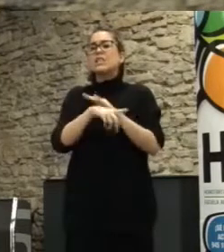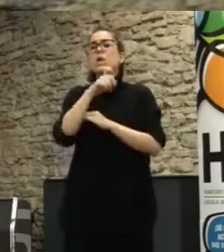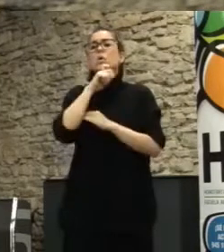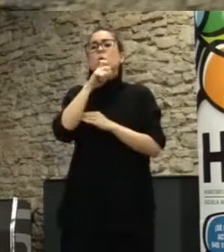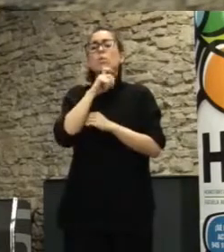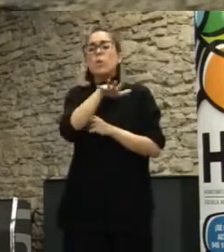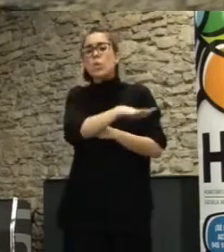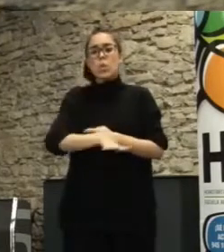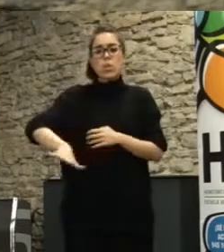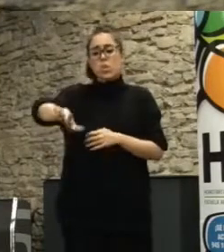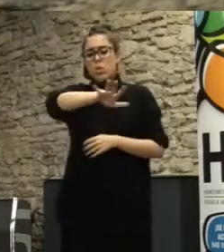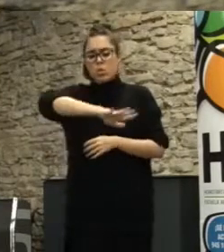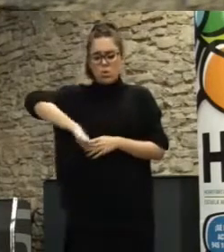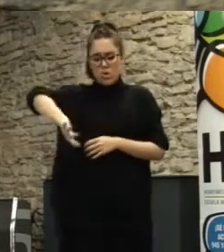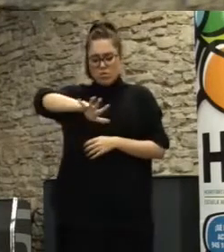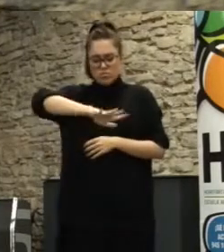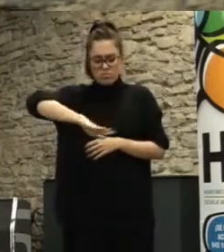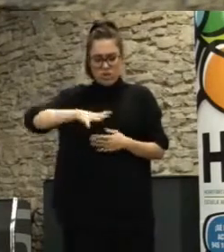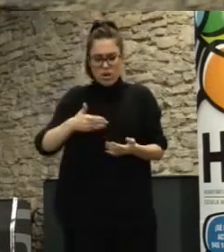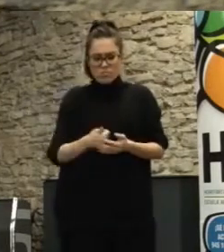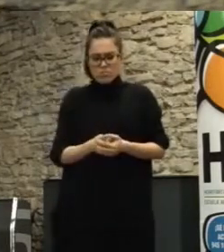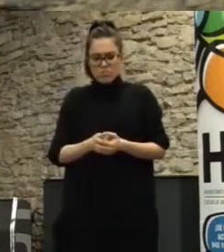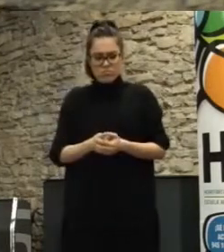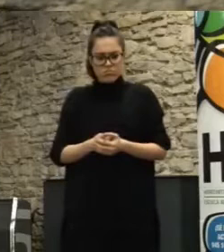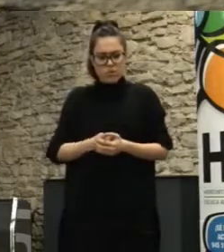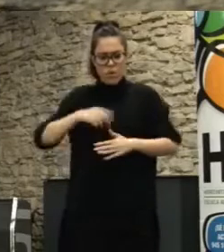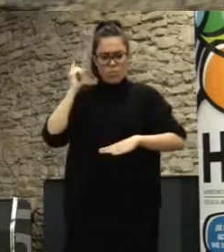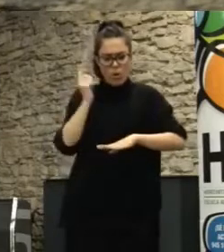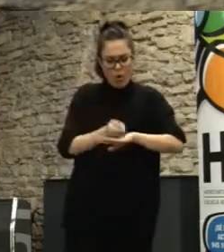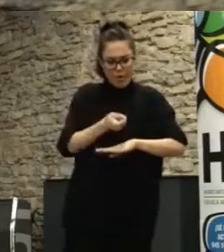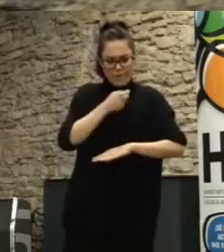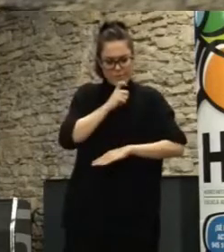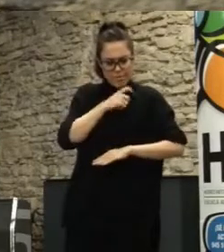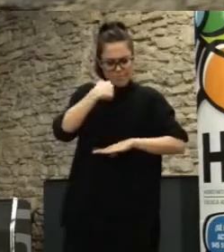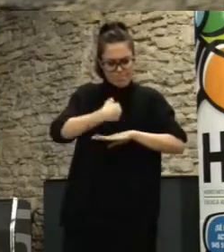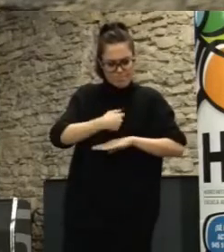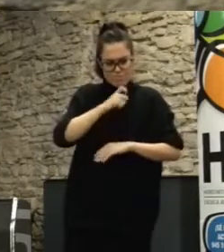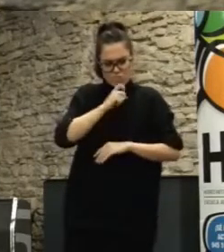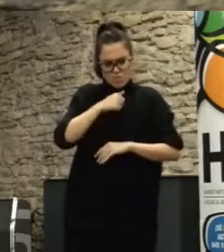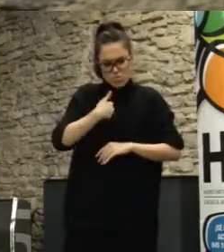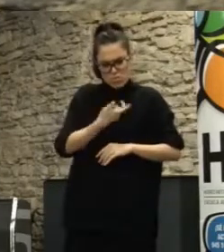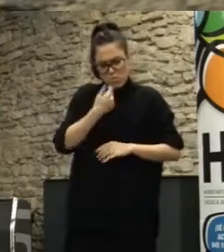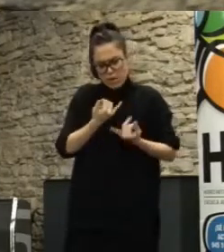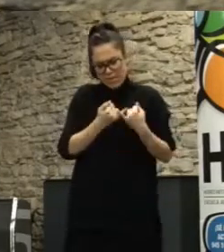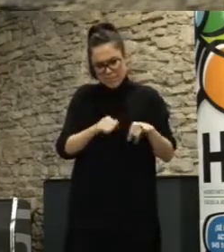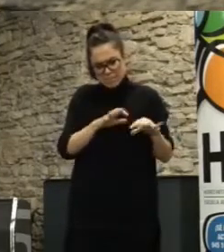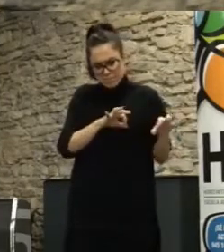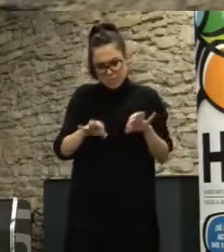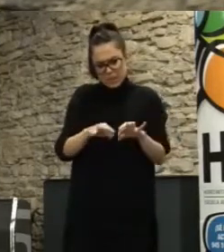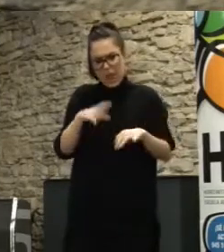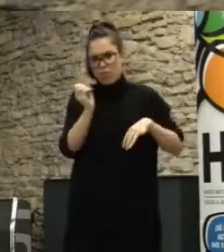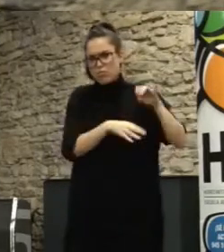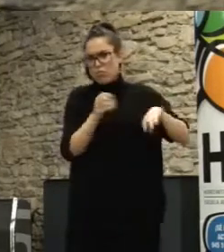espacio urbano un espacio del común con sus gobernanzas para tener unas fiestas autogestionadas para tener un centro social guarderías